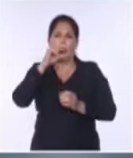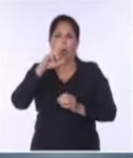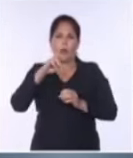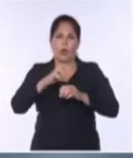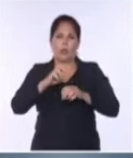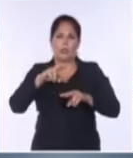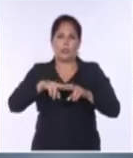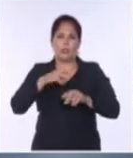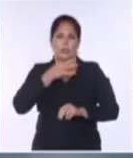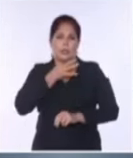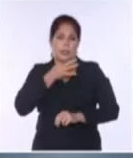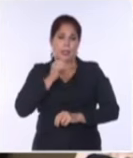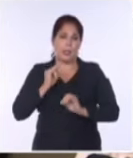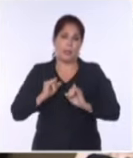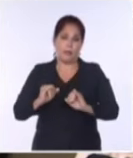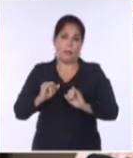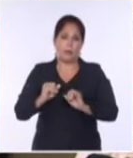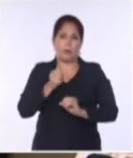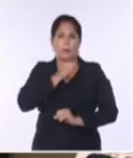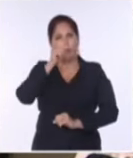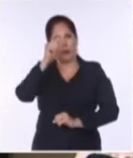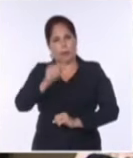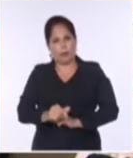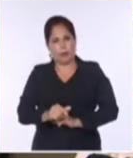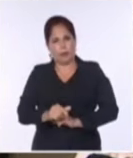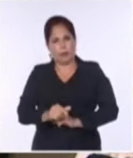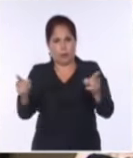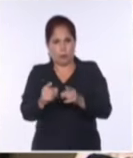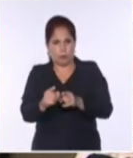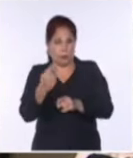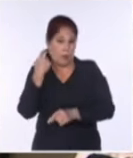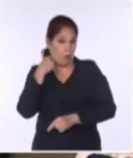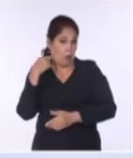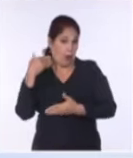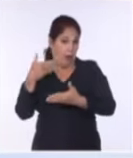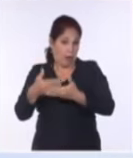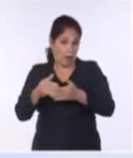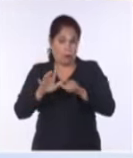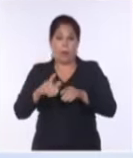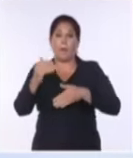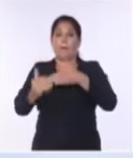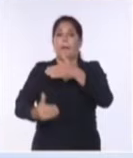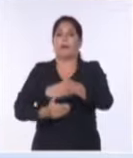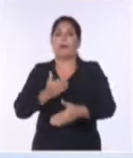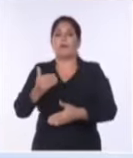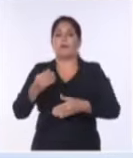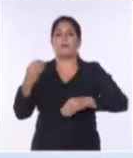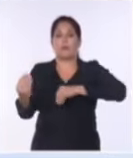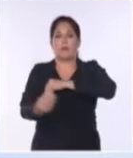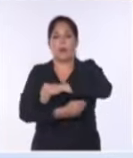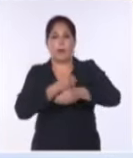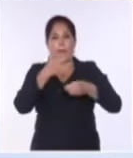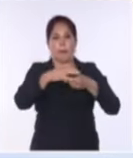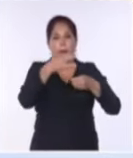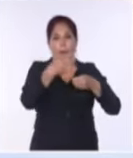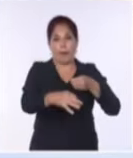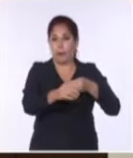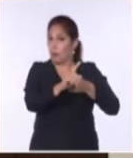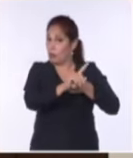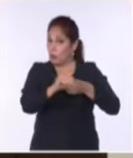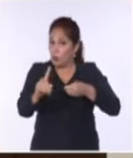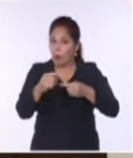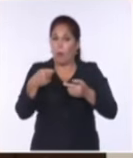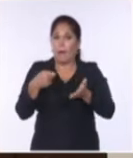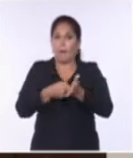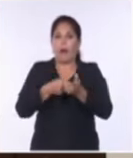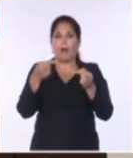Talía González con detalles. A casi un año de la puesta en marcha del proceso de bancarización, la ministra presidenta del Banco Central